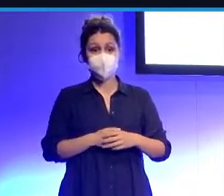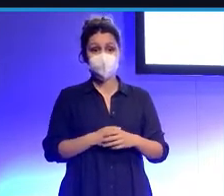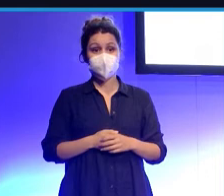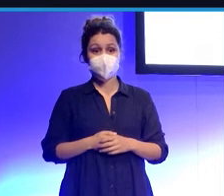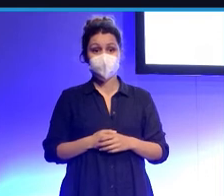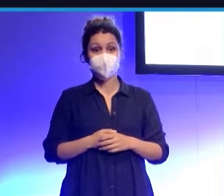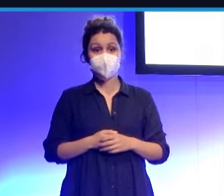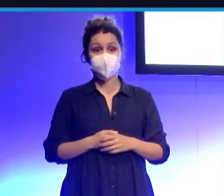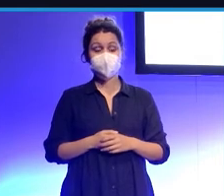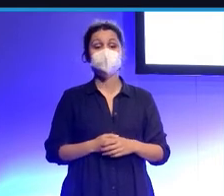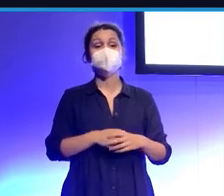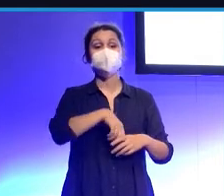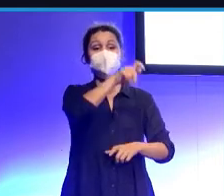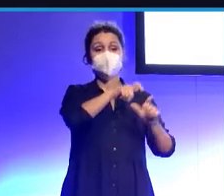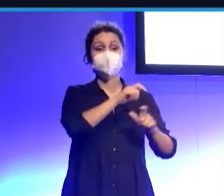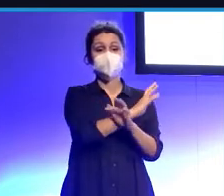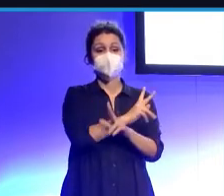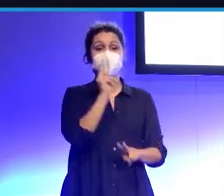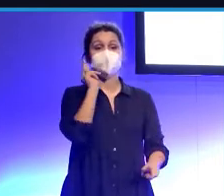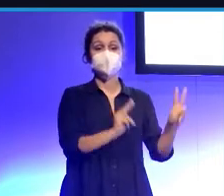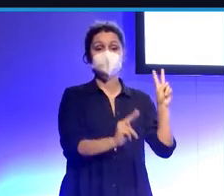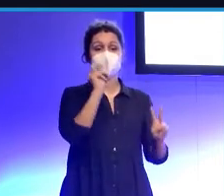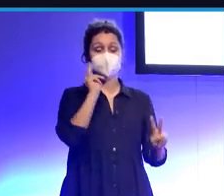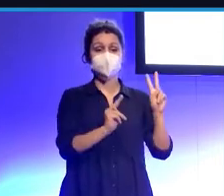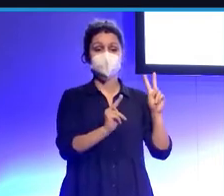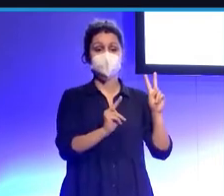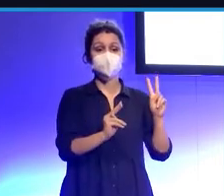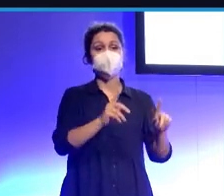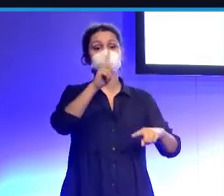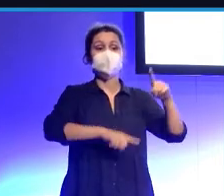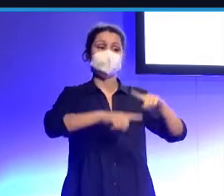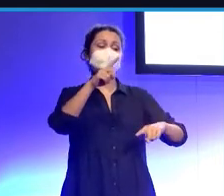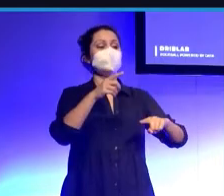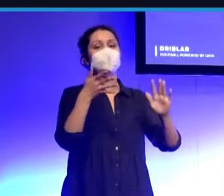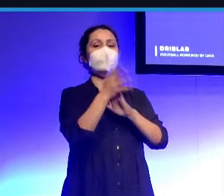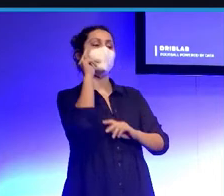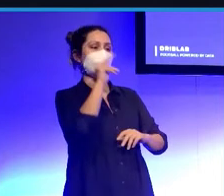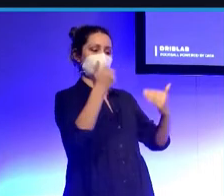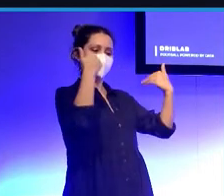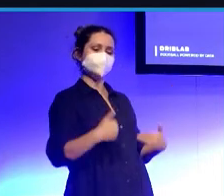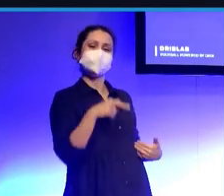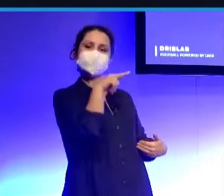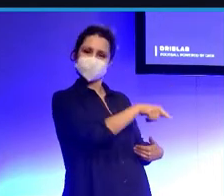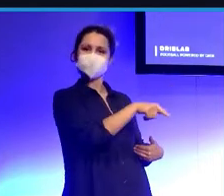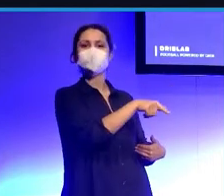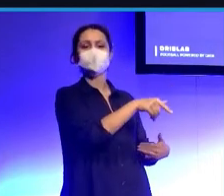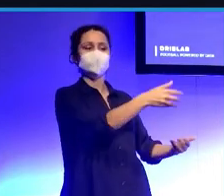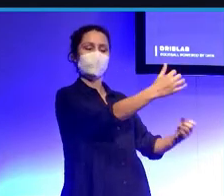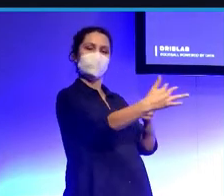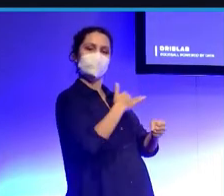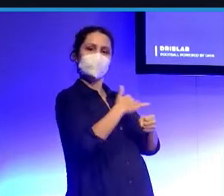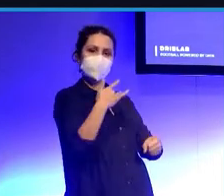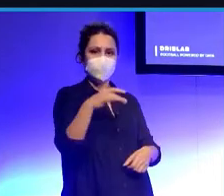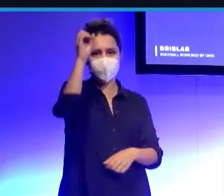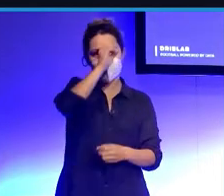probablemente calificando a los jugadores por su aspecto físico, ¿no? Entonces, ¿qué hace DripLab al fin y